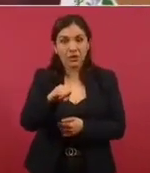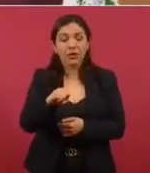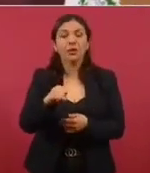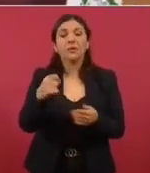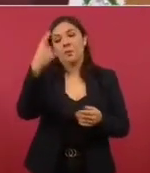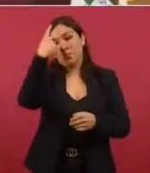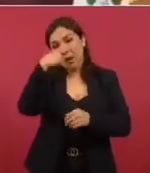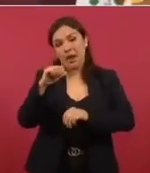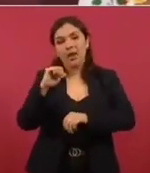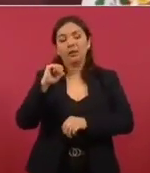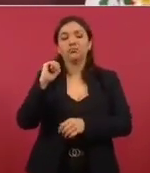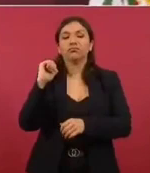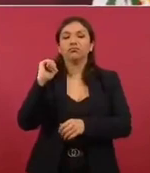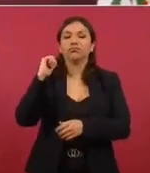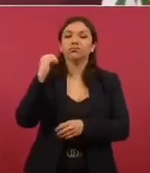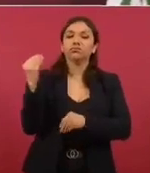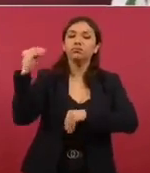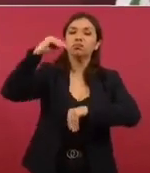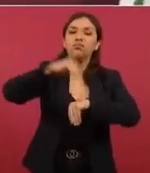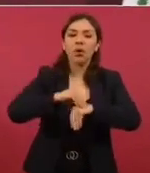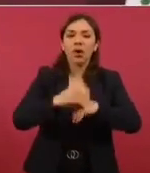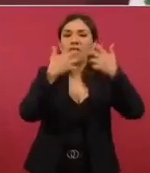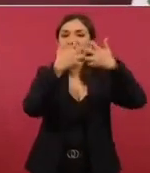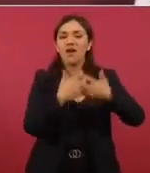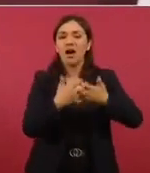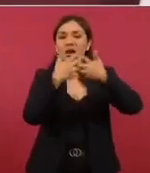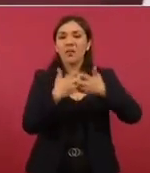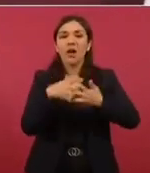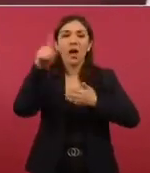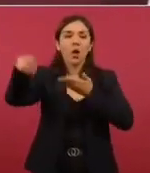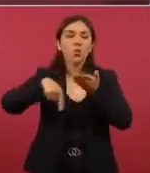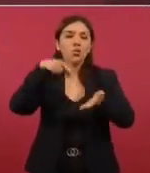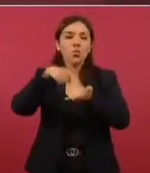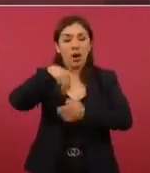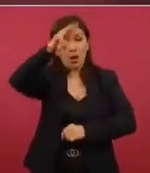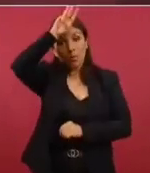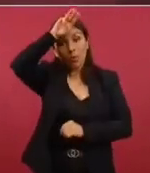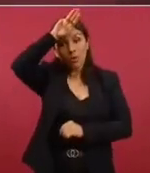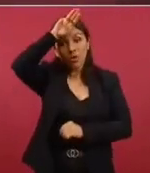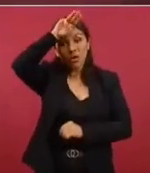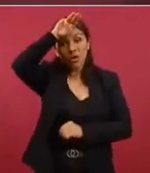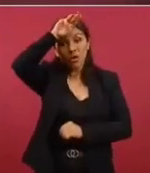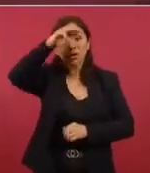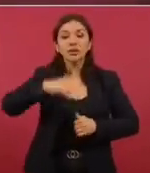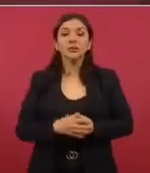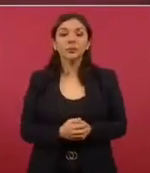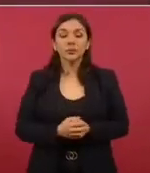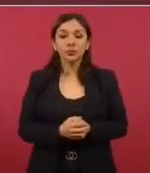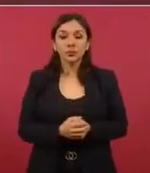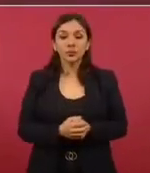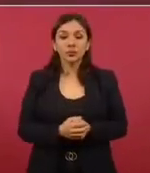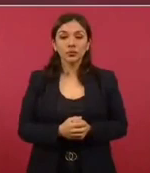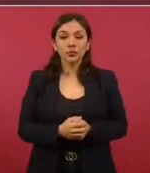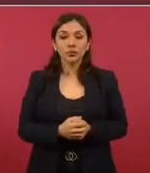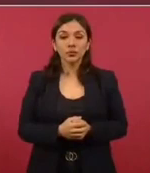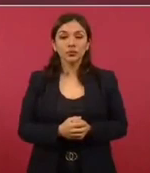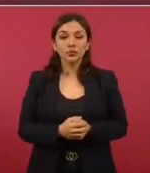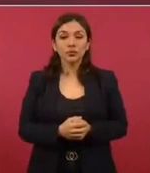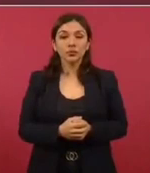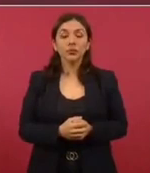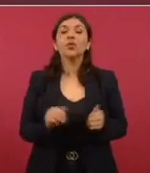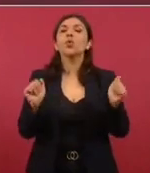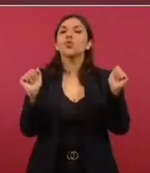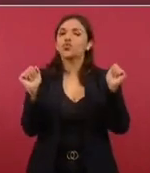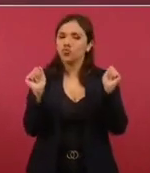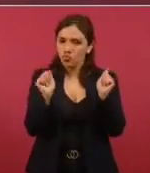establecer la planta en Monterrey con una